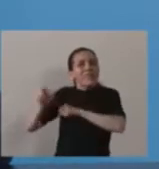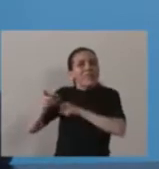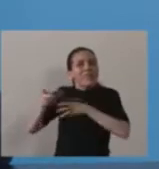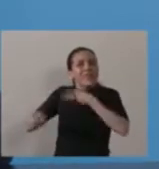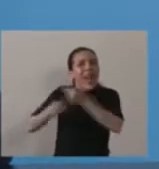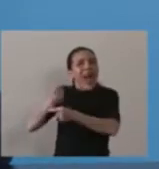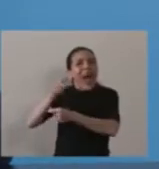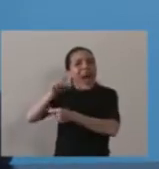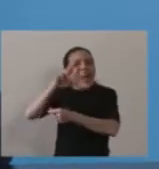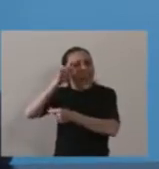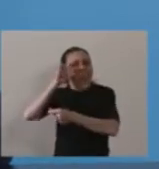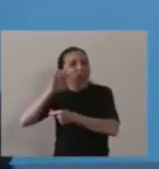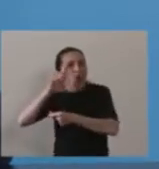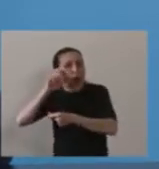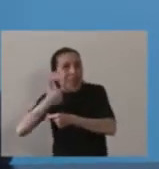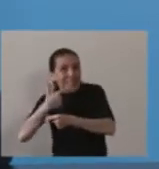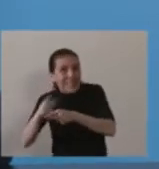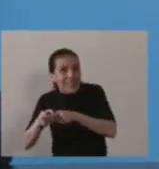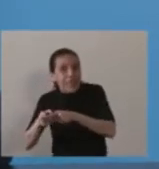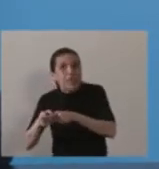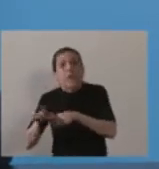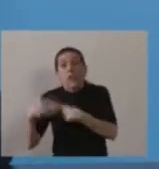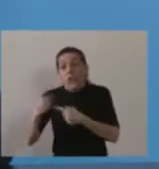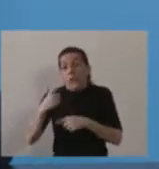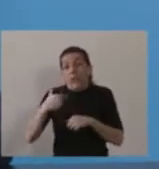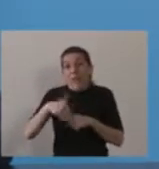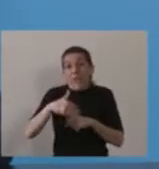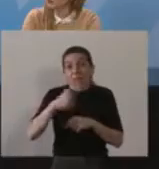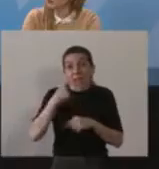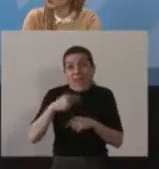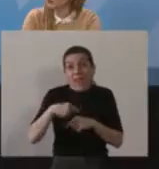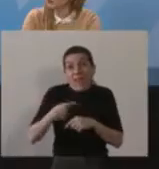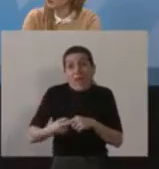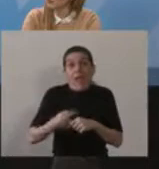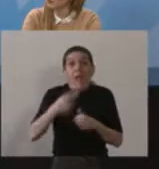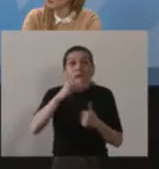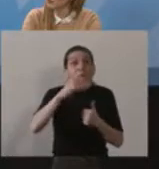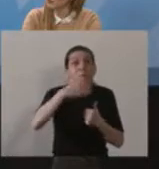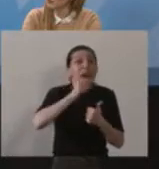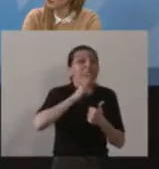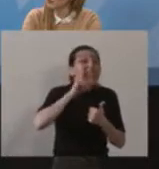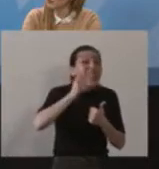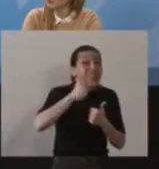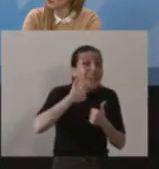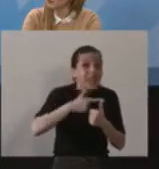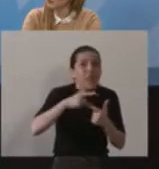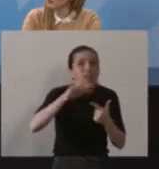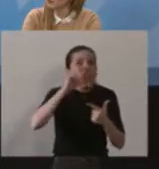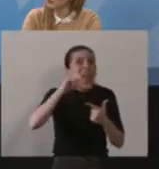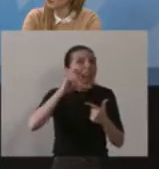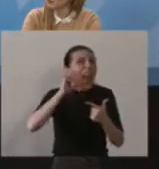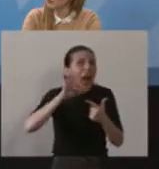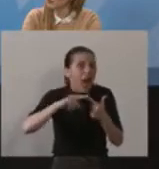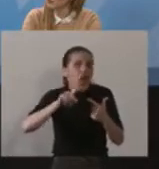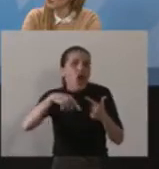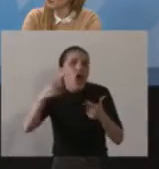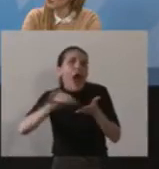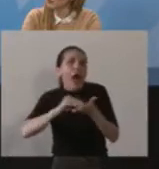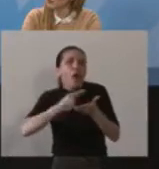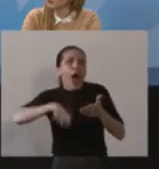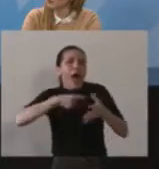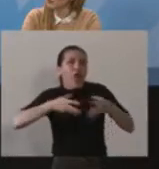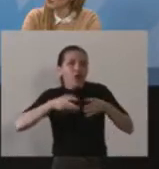ir a Matías, Gabriel Delgado y abogados nuestros